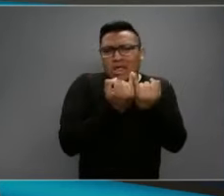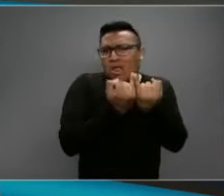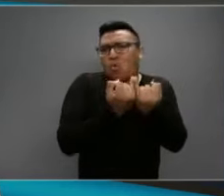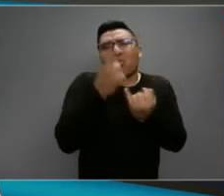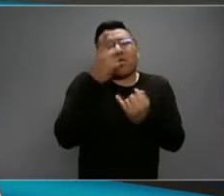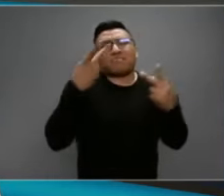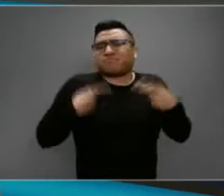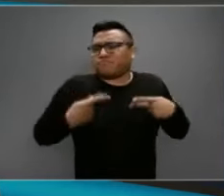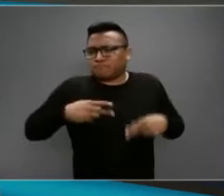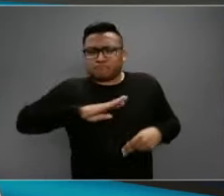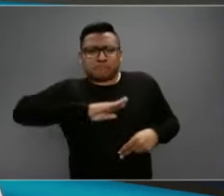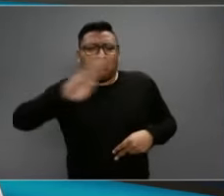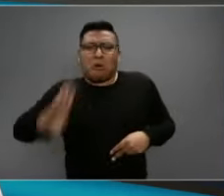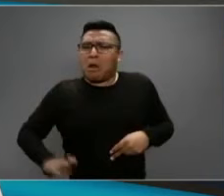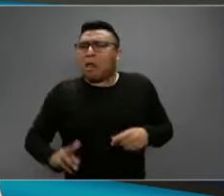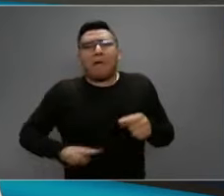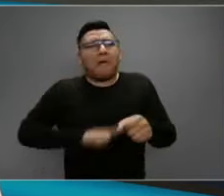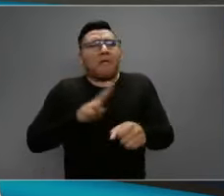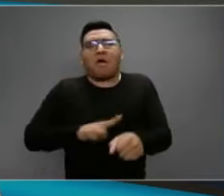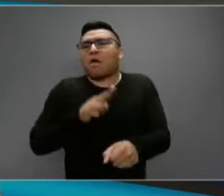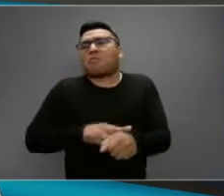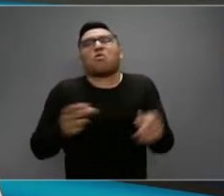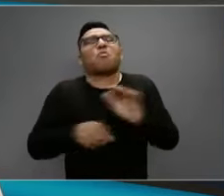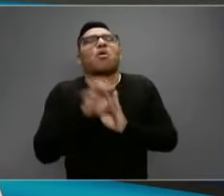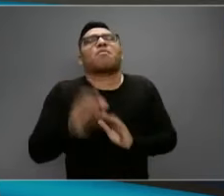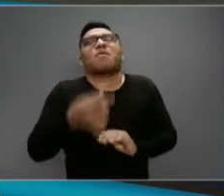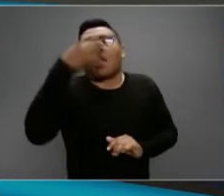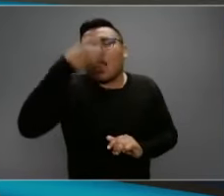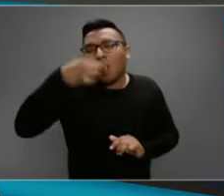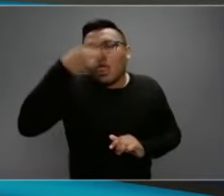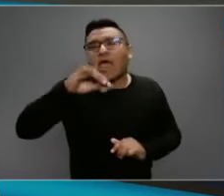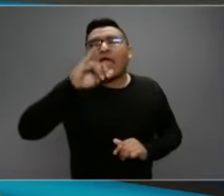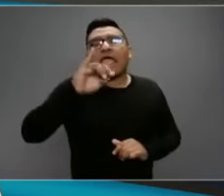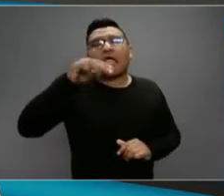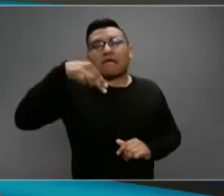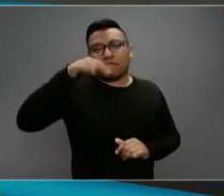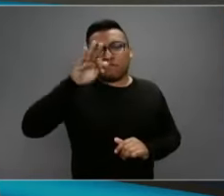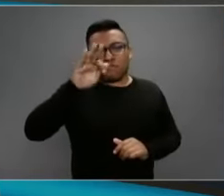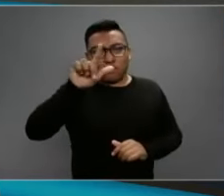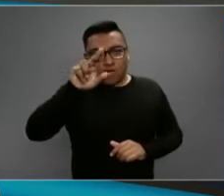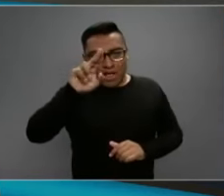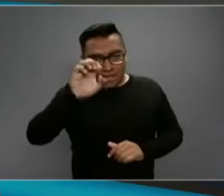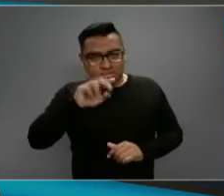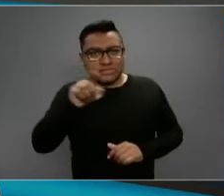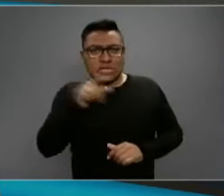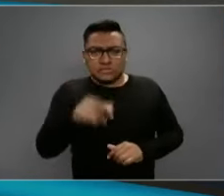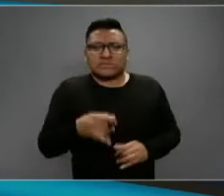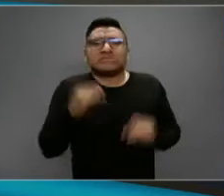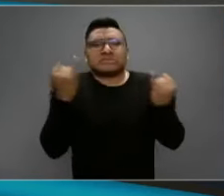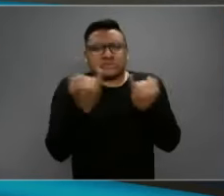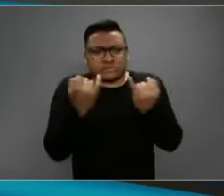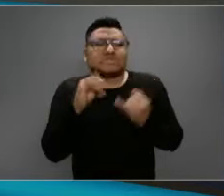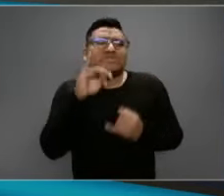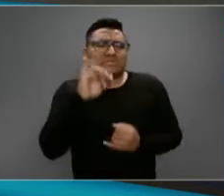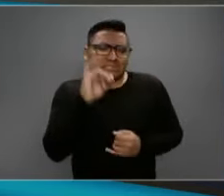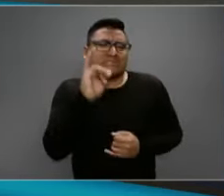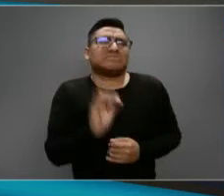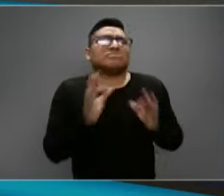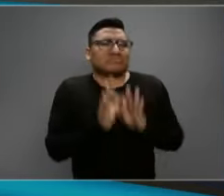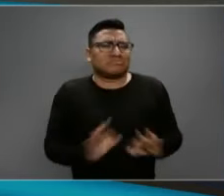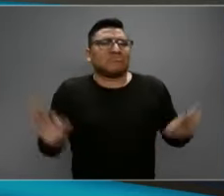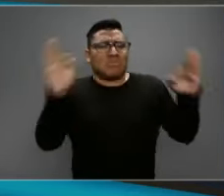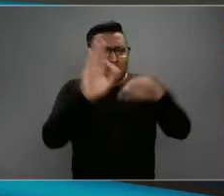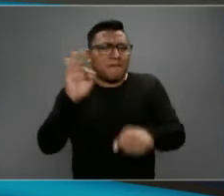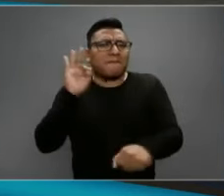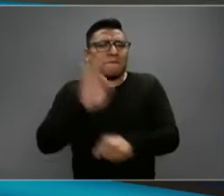personas que han perdido la vida por influenza, por ejemplo. Si hay que tener precauciones de bioseguridad en el tratamiento